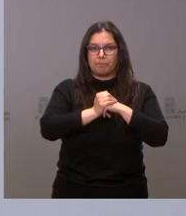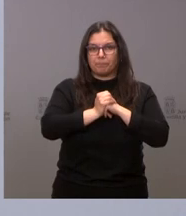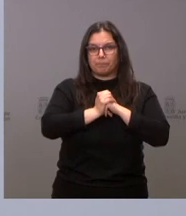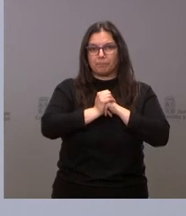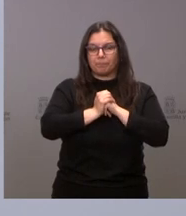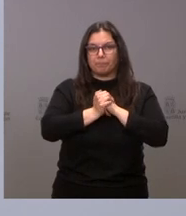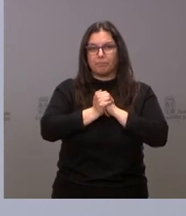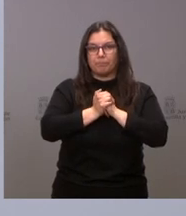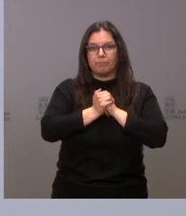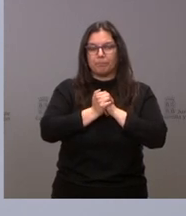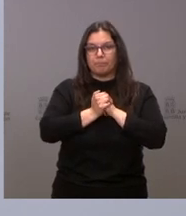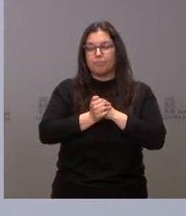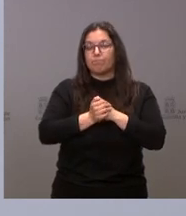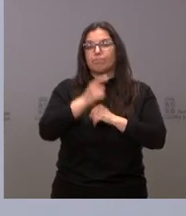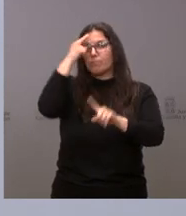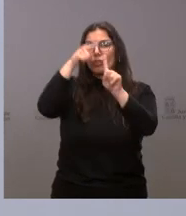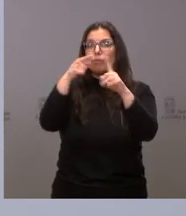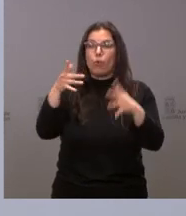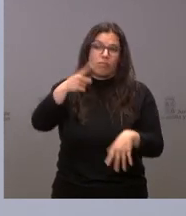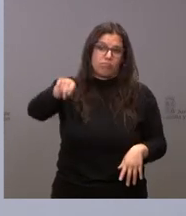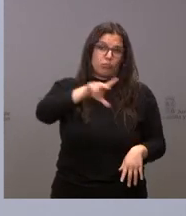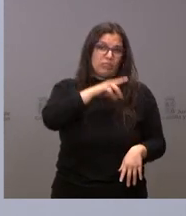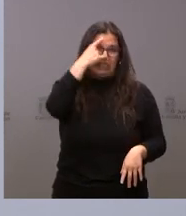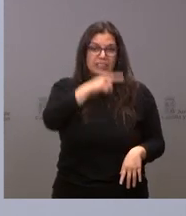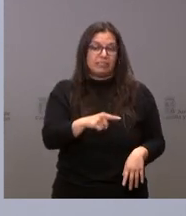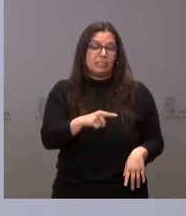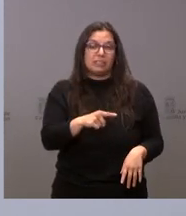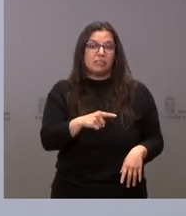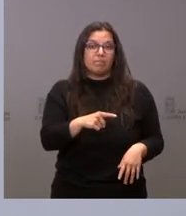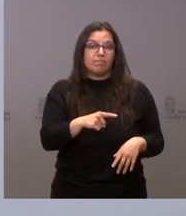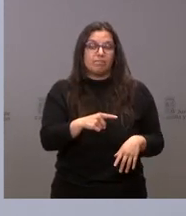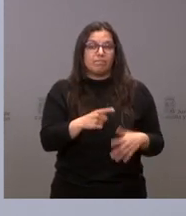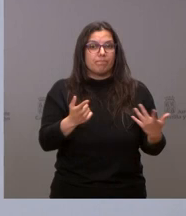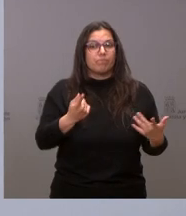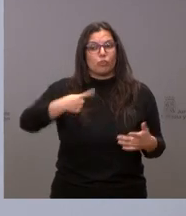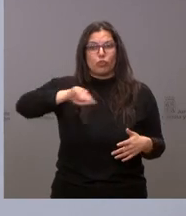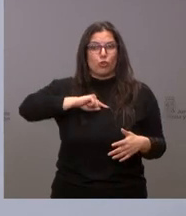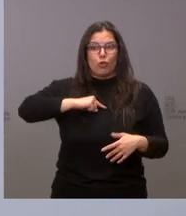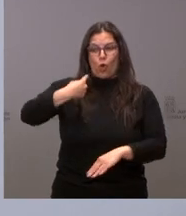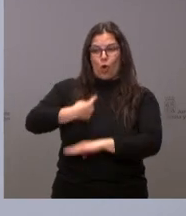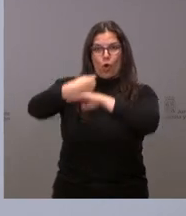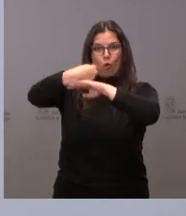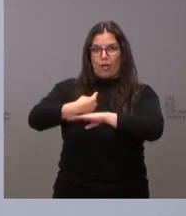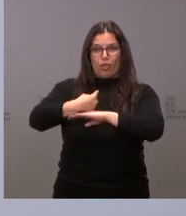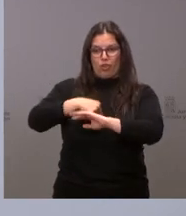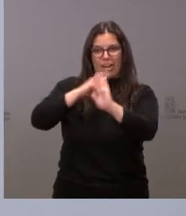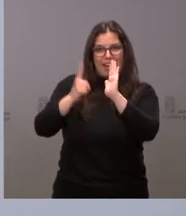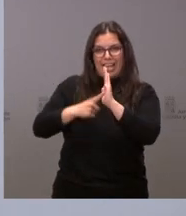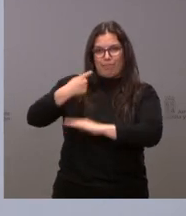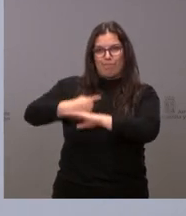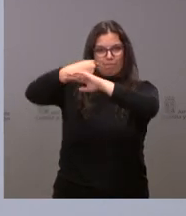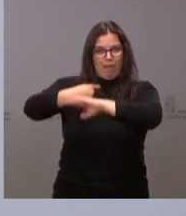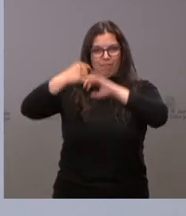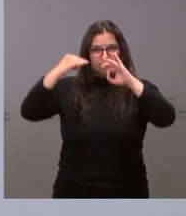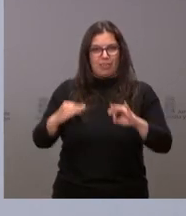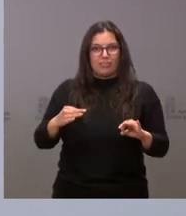¿Qué es lo que pretendemos? Como saben ustedes, tenemos una obligación reconocida por ley. Yo creo